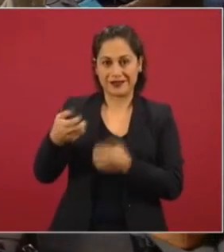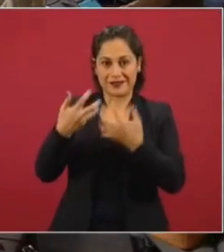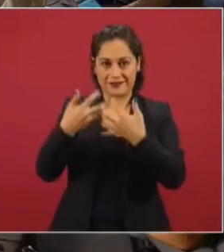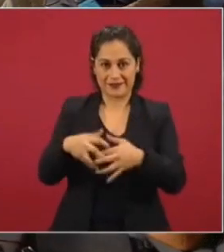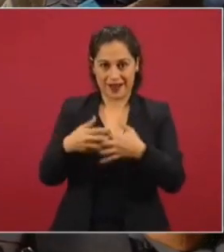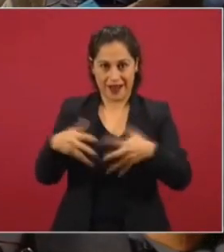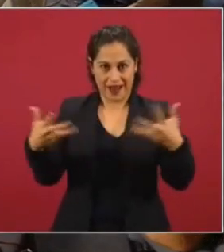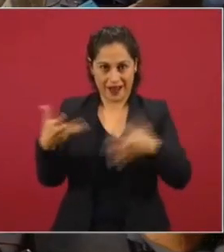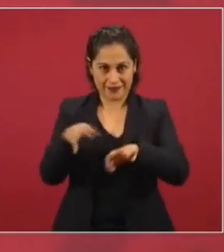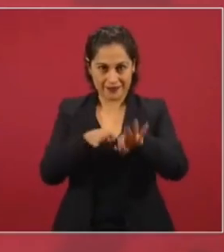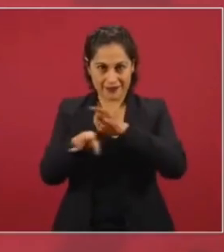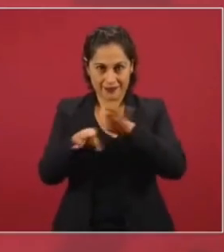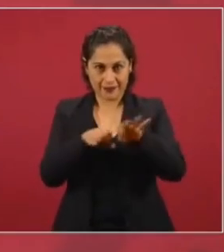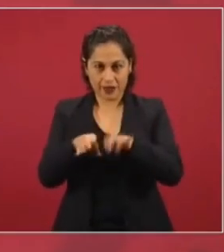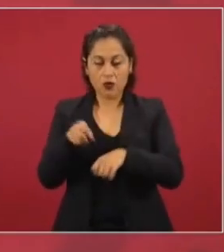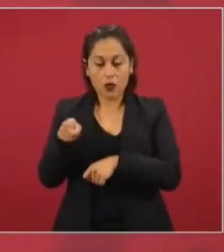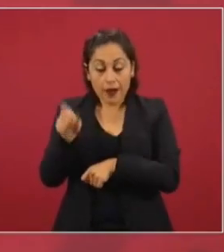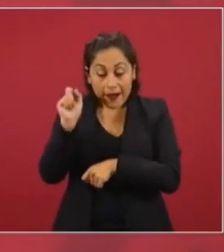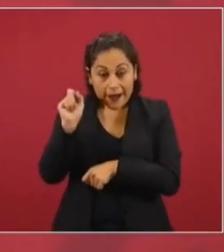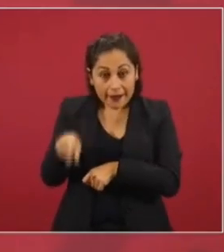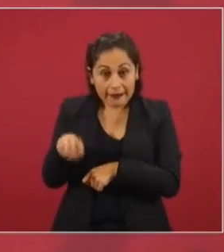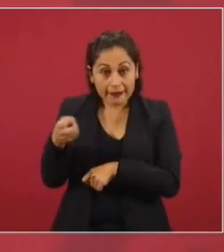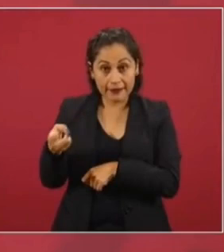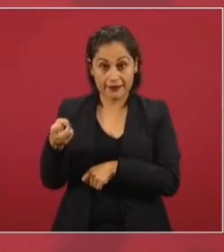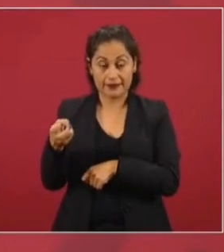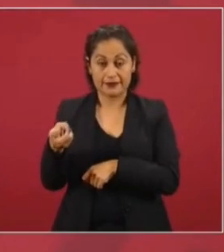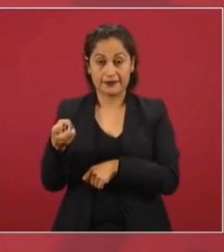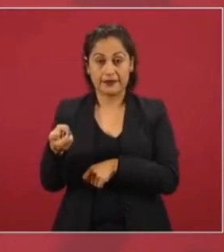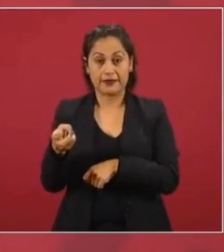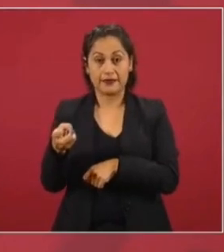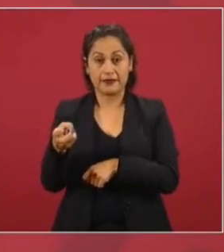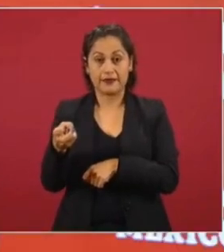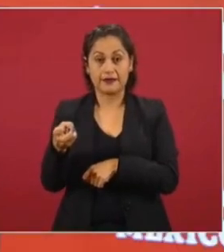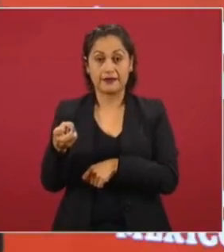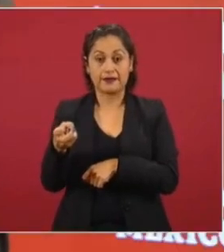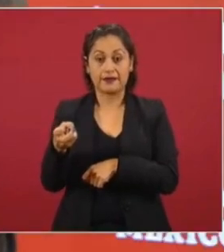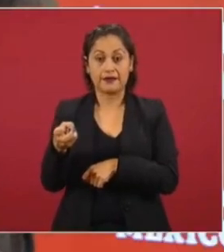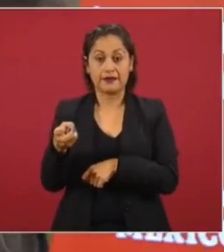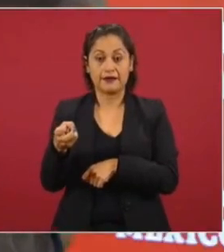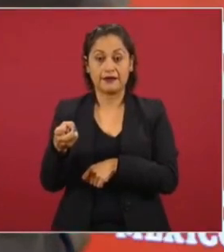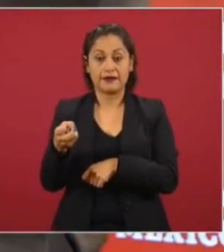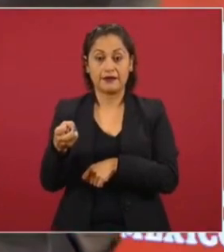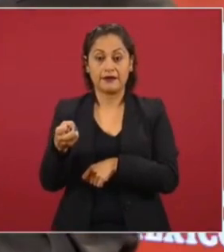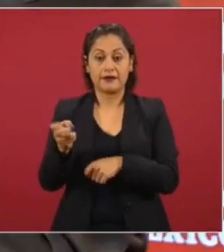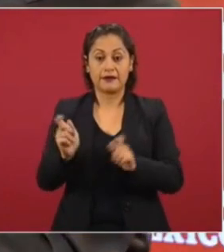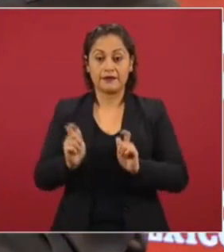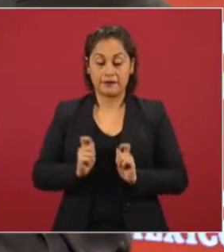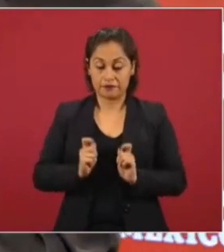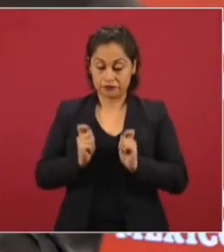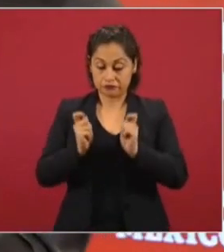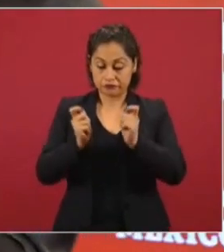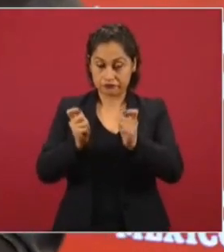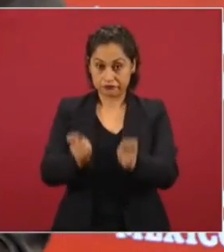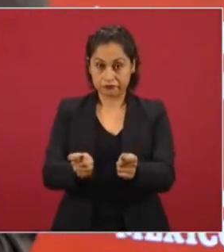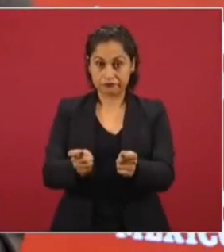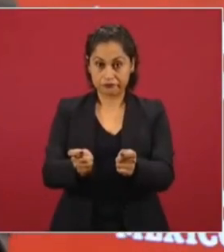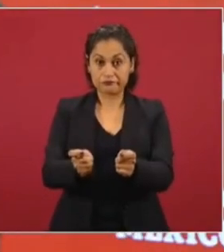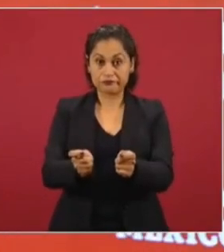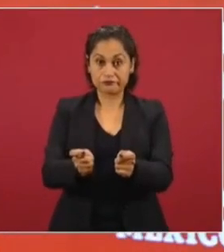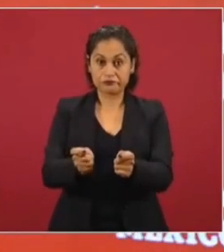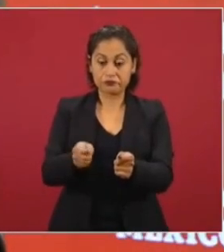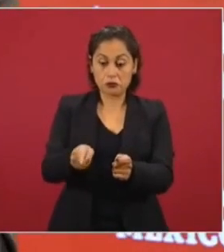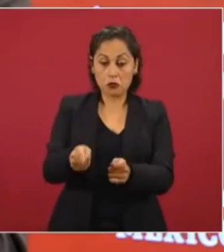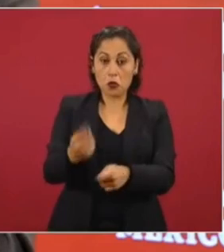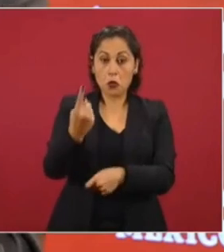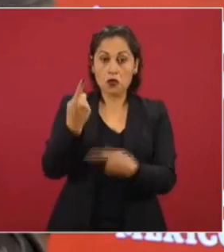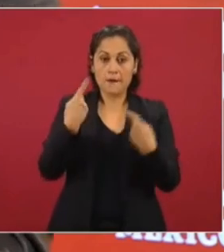se le entrega a un agente